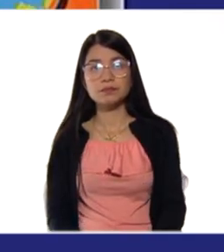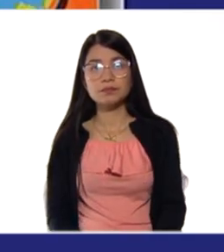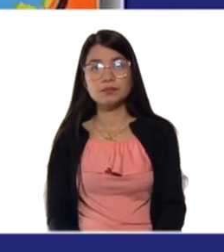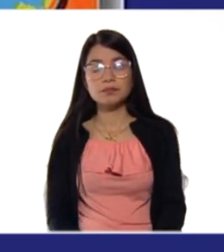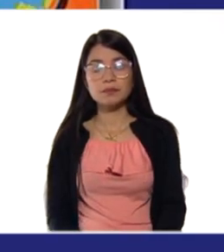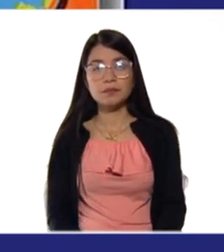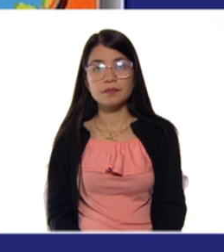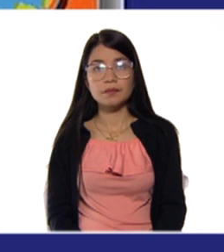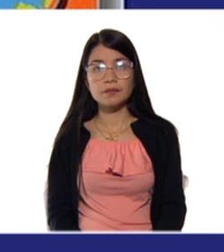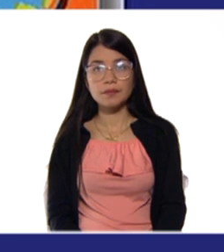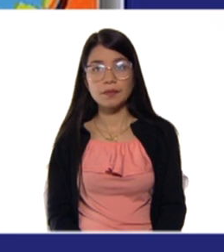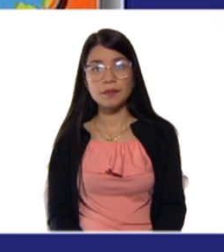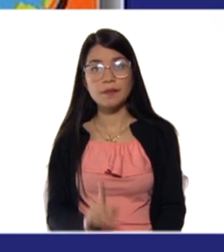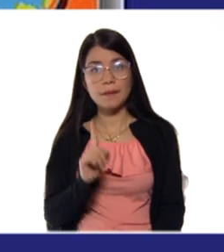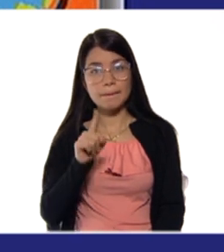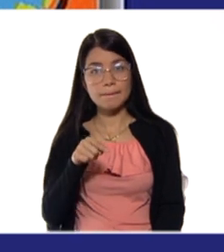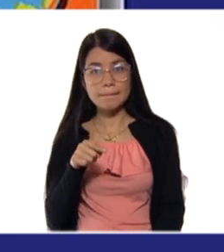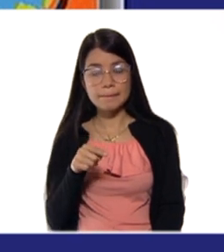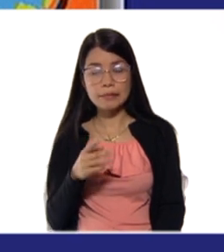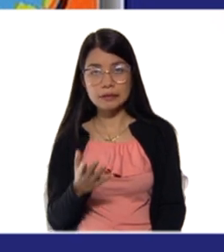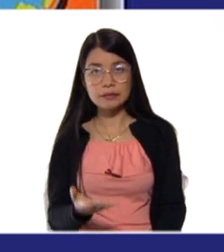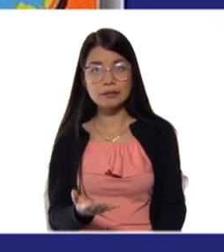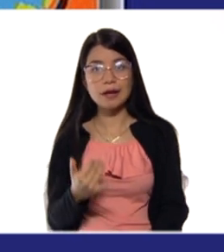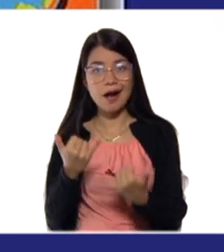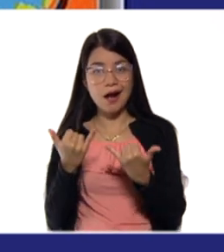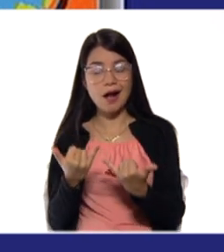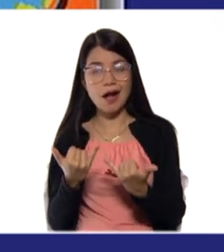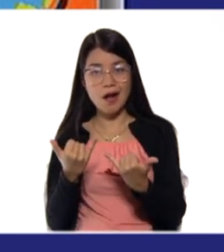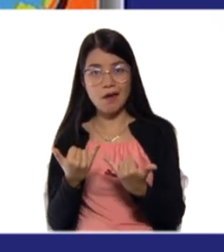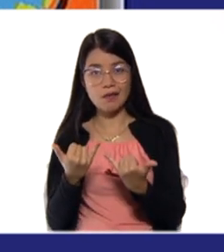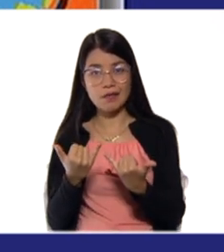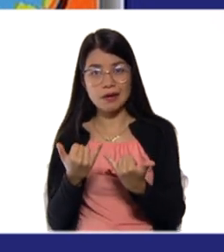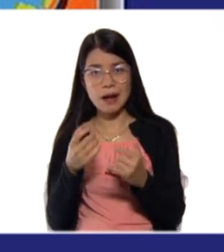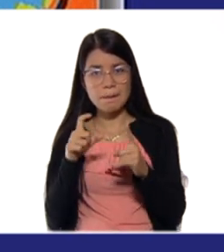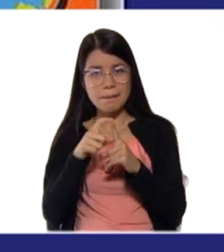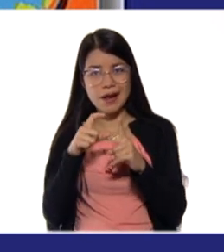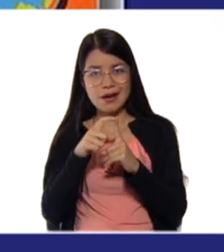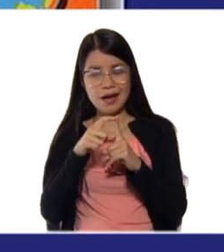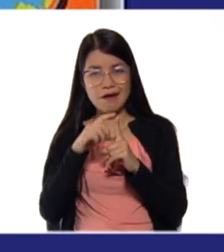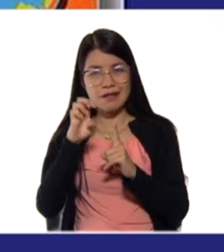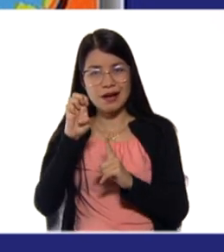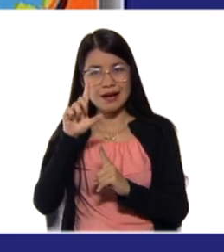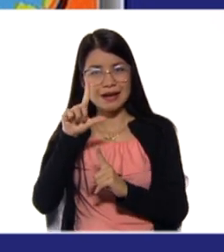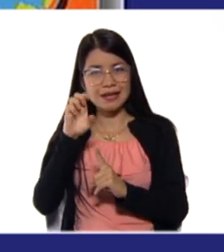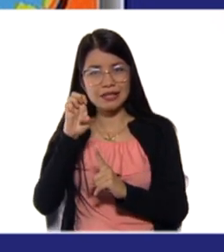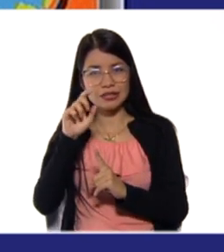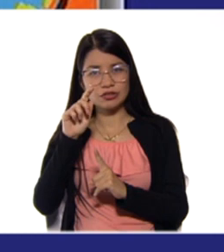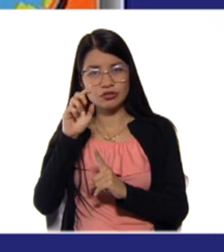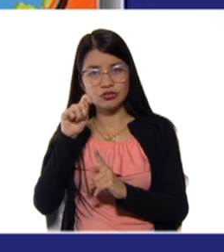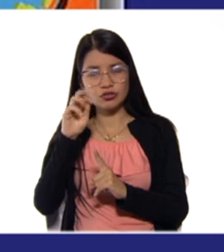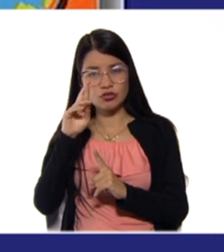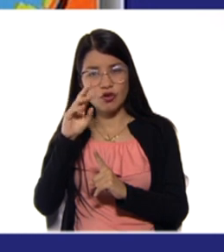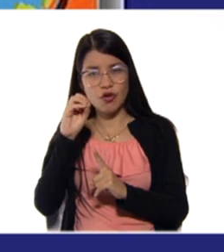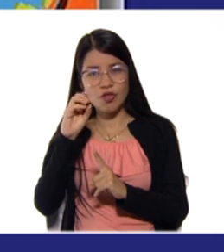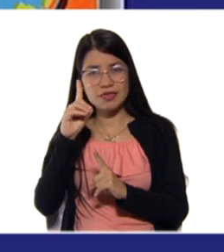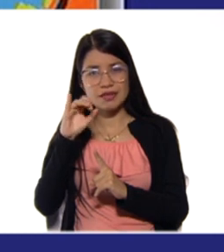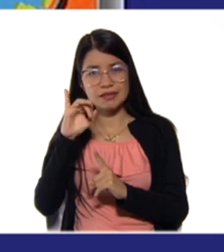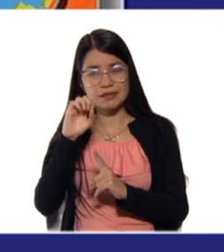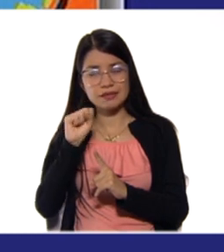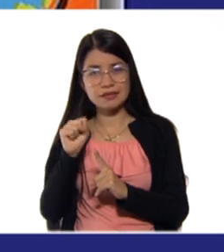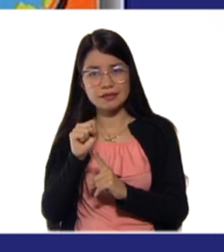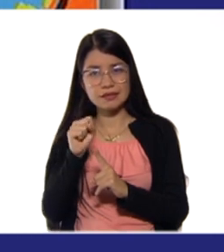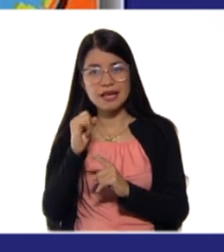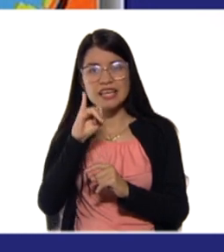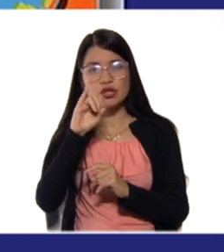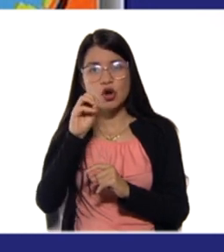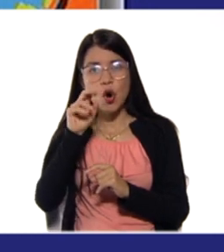Y ahora, ¿qué sucede? La electrólisis se trata del desplazamiento de los iones por efecto de la electricidad hacia los